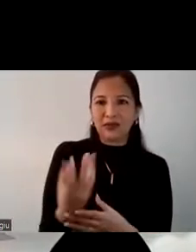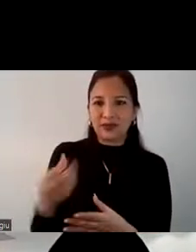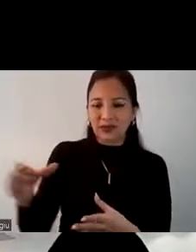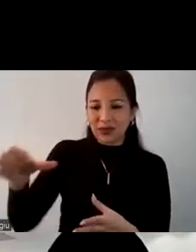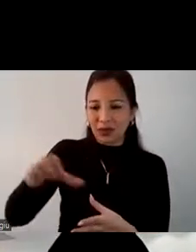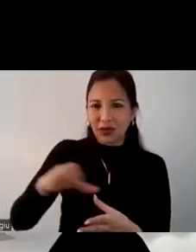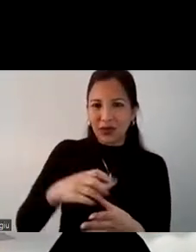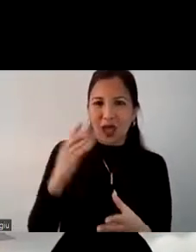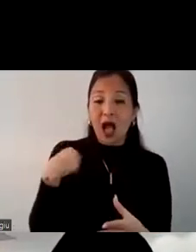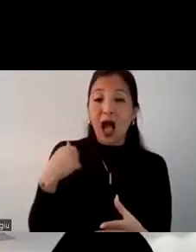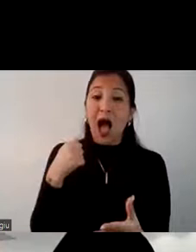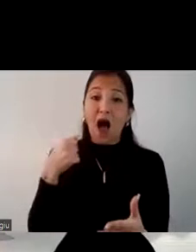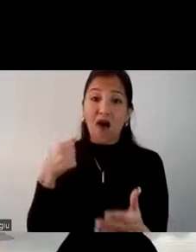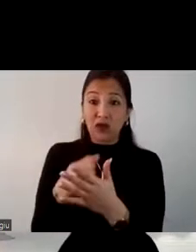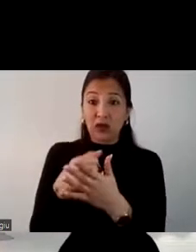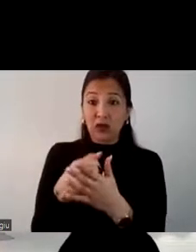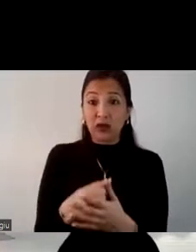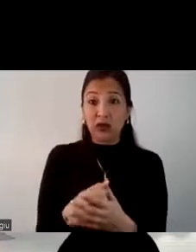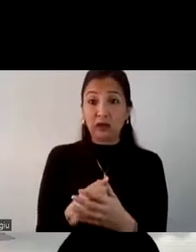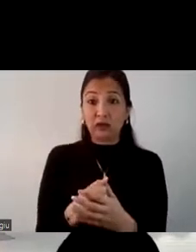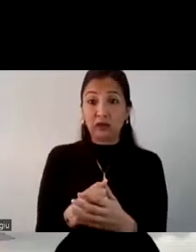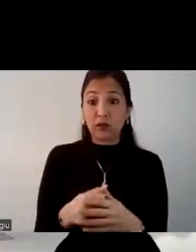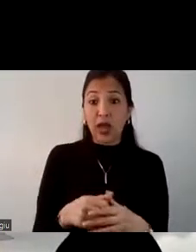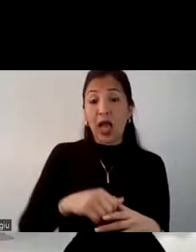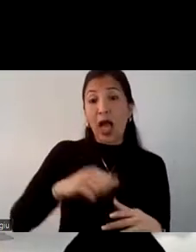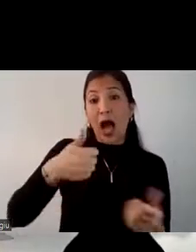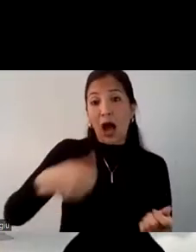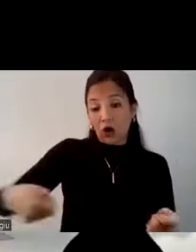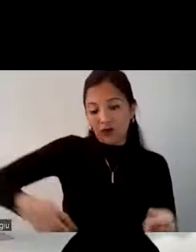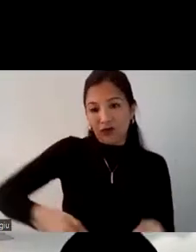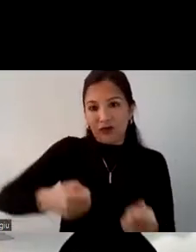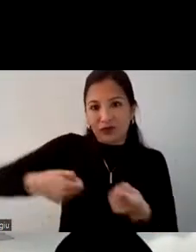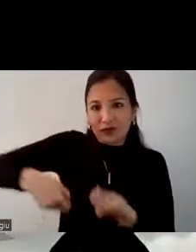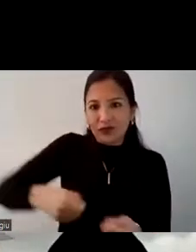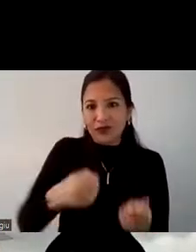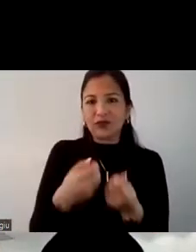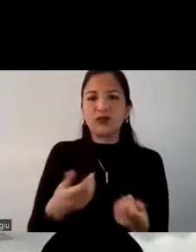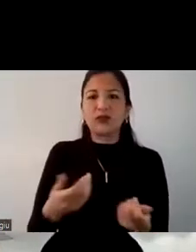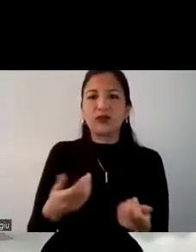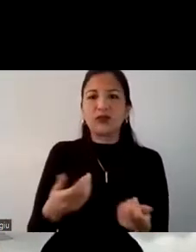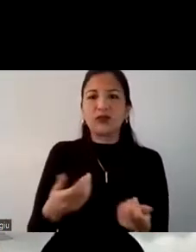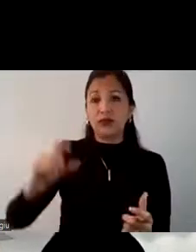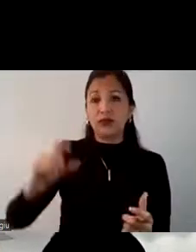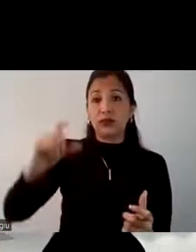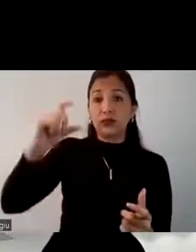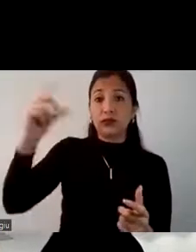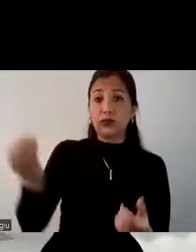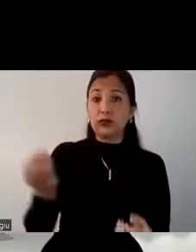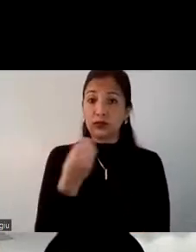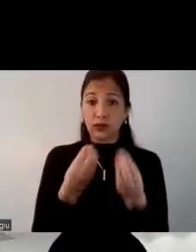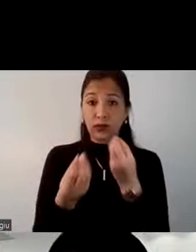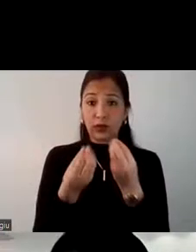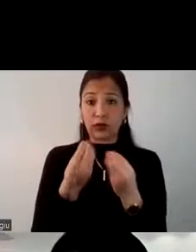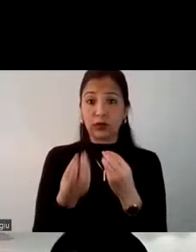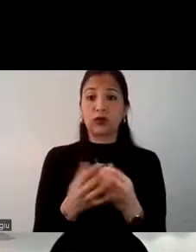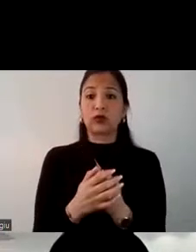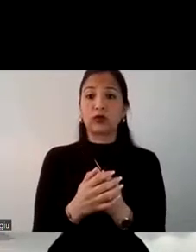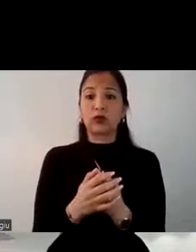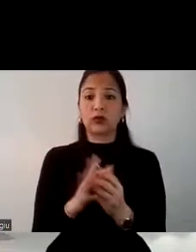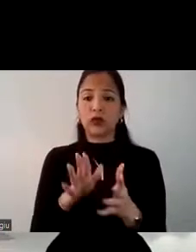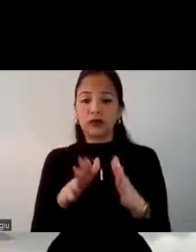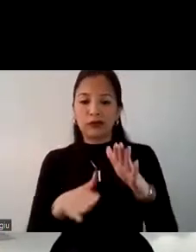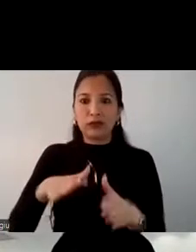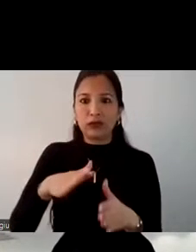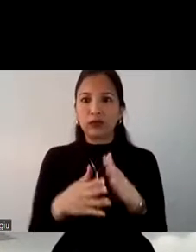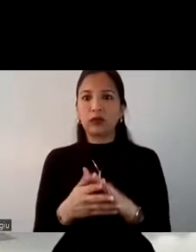sector de la población, que en este caso sería el agropecuario, y también elevar los precios de los alimentos. Eso sería como la desventaja